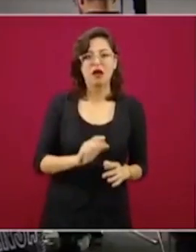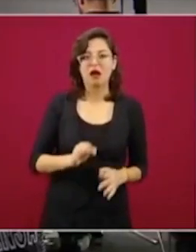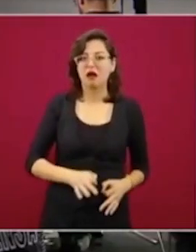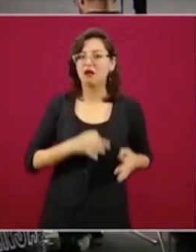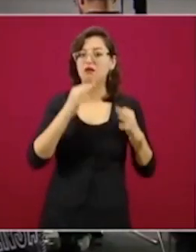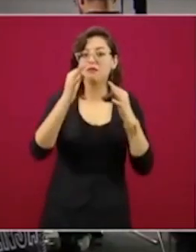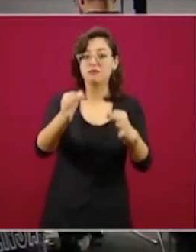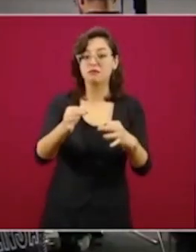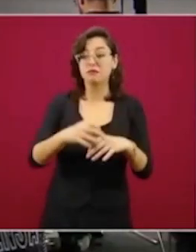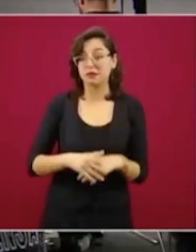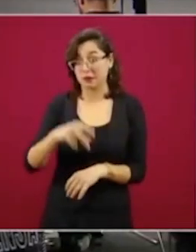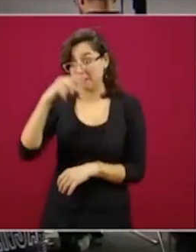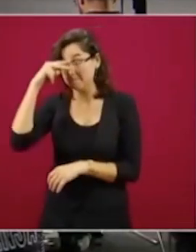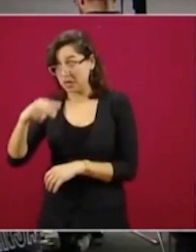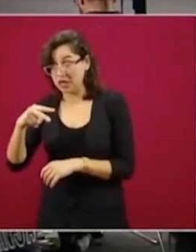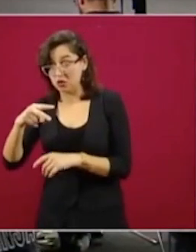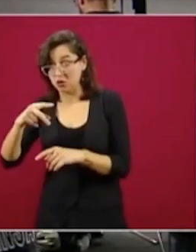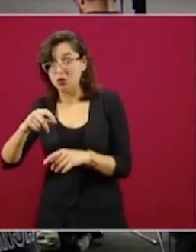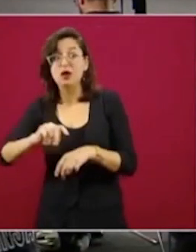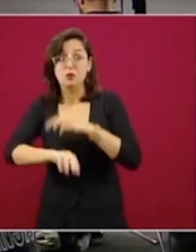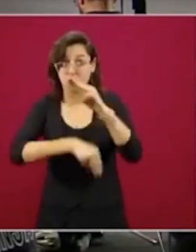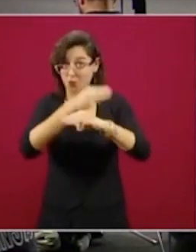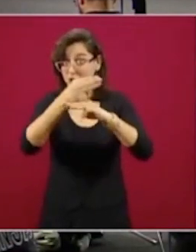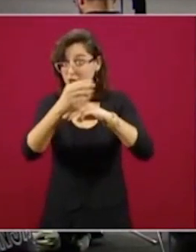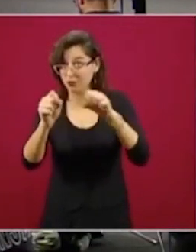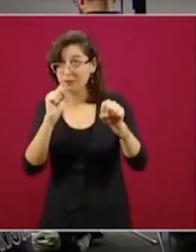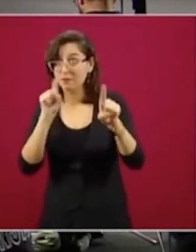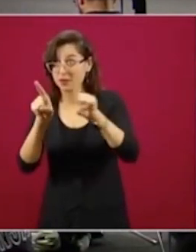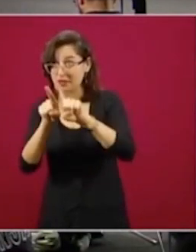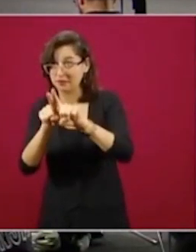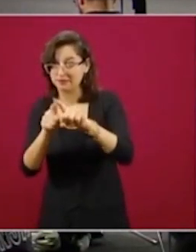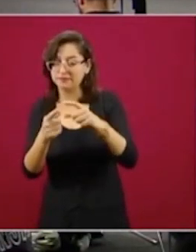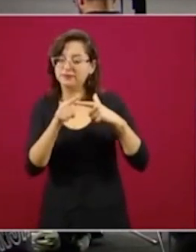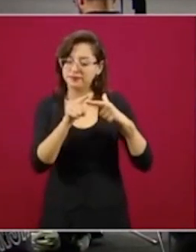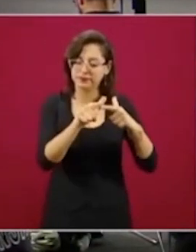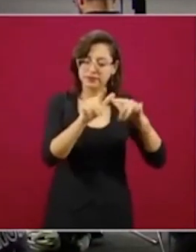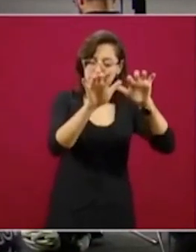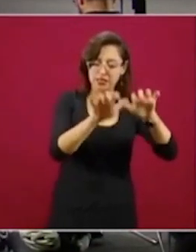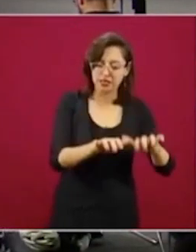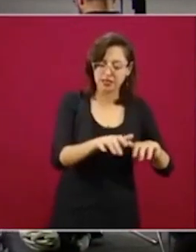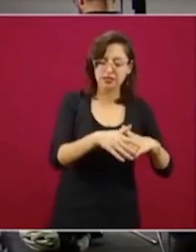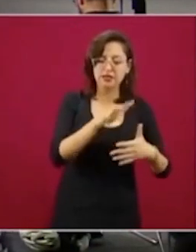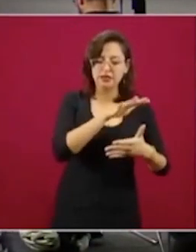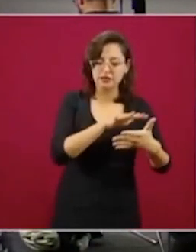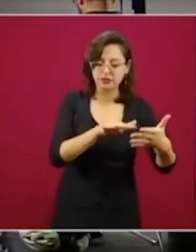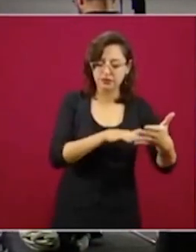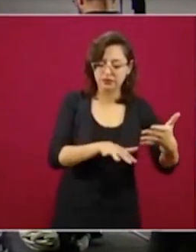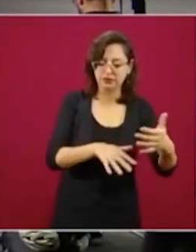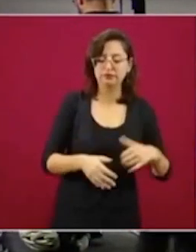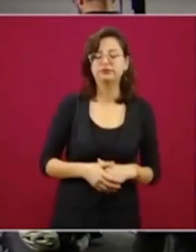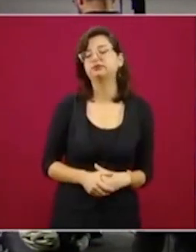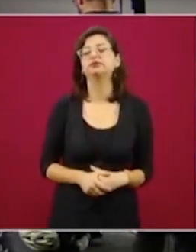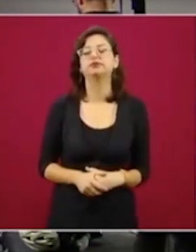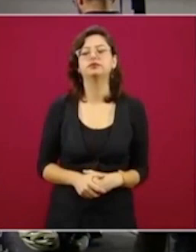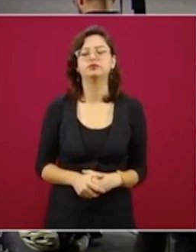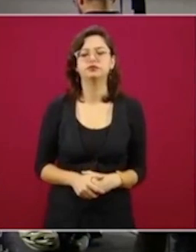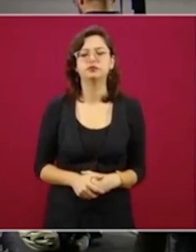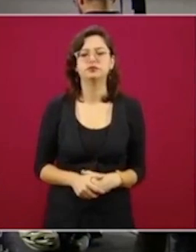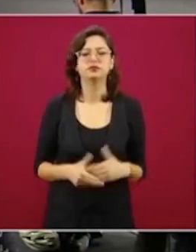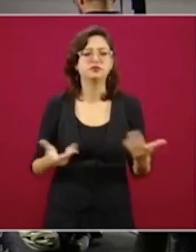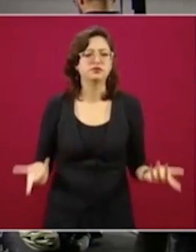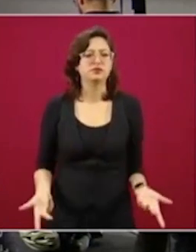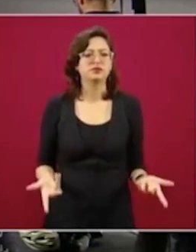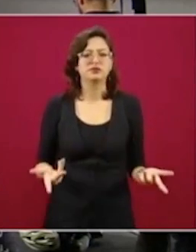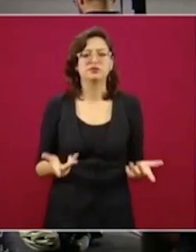En los hechos, las pandemias sanitarias que han causado